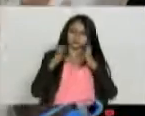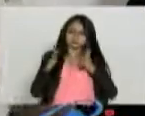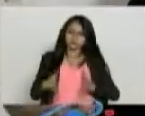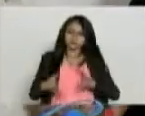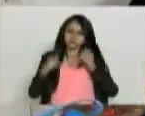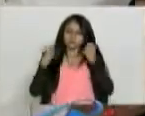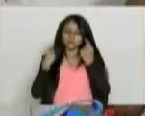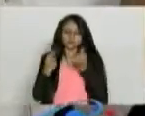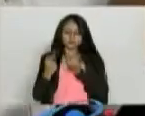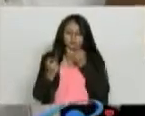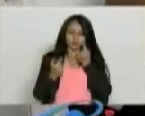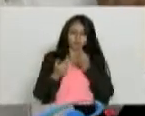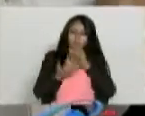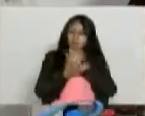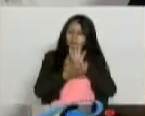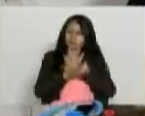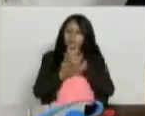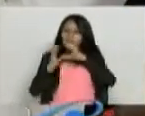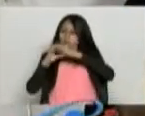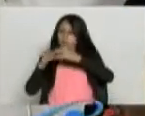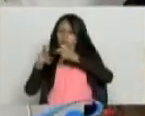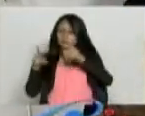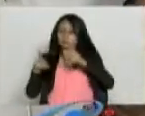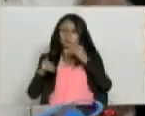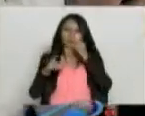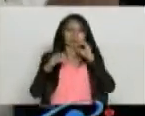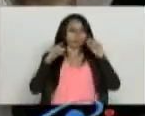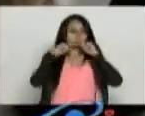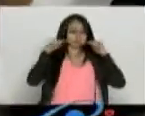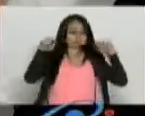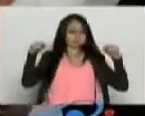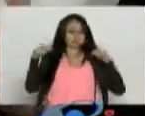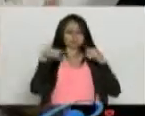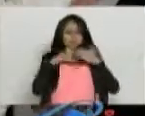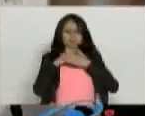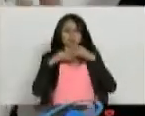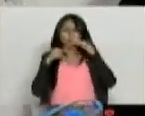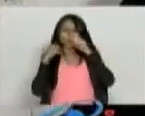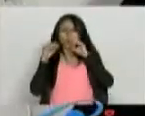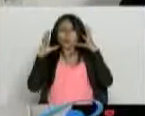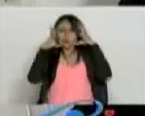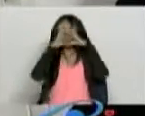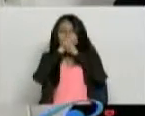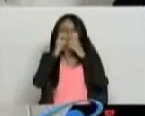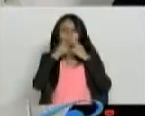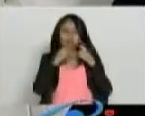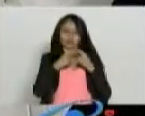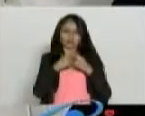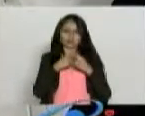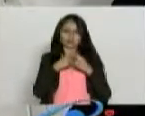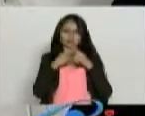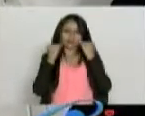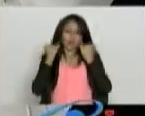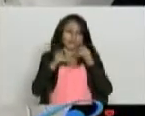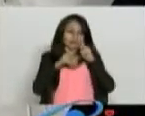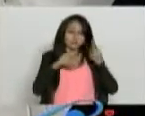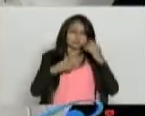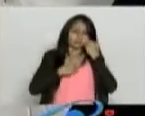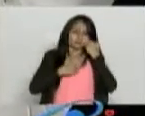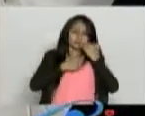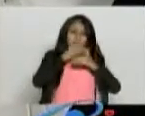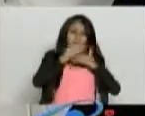estar en soledad o en grupo, en un ascensor. O en fin, o en la oscuridad. Tantas cosas. Y estas personas